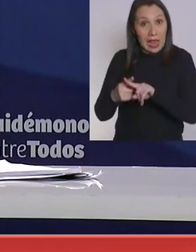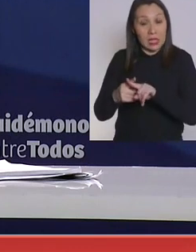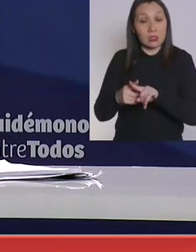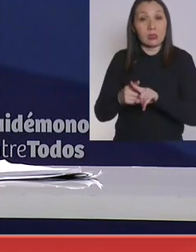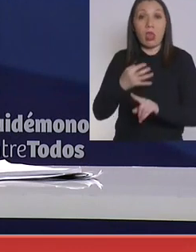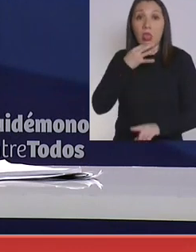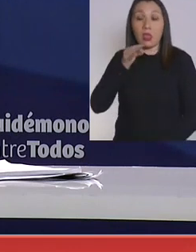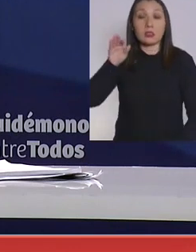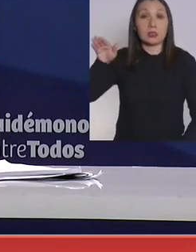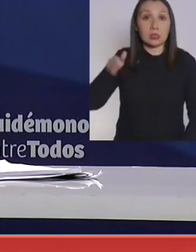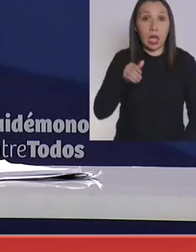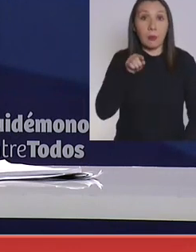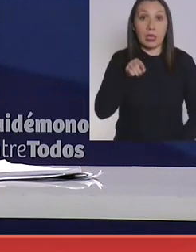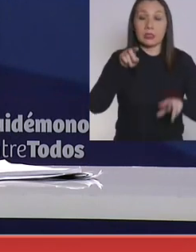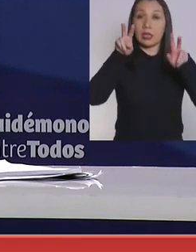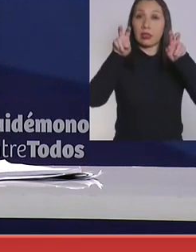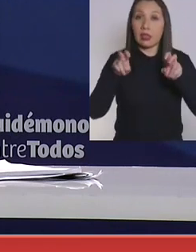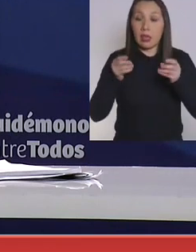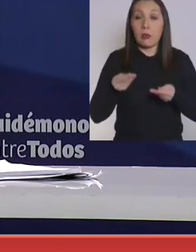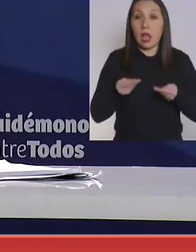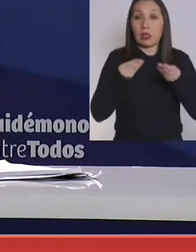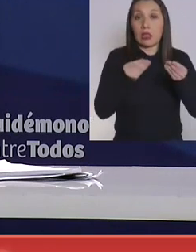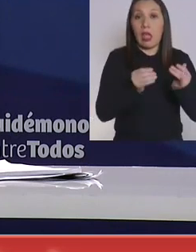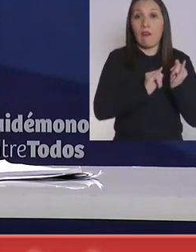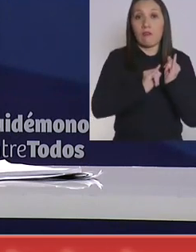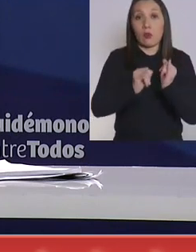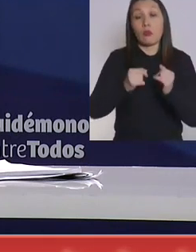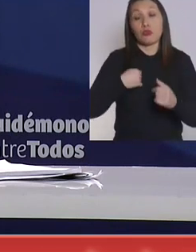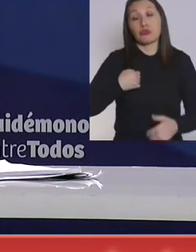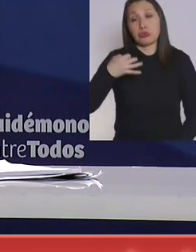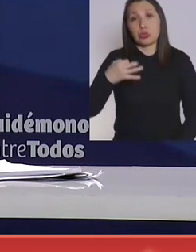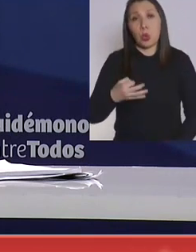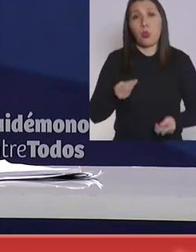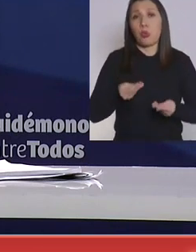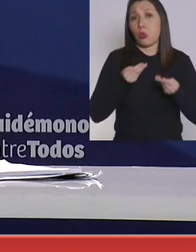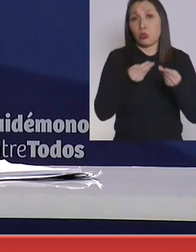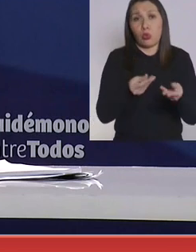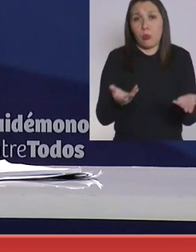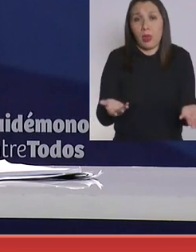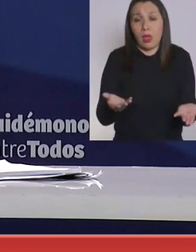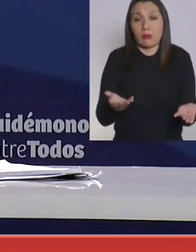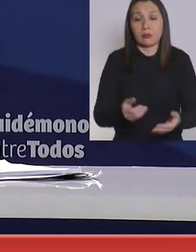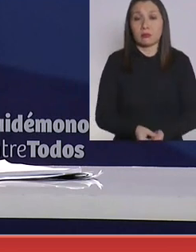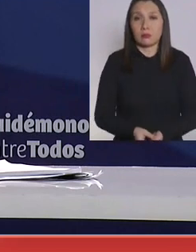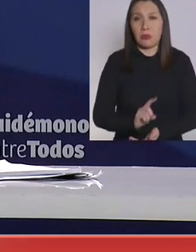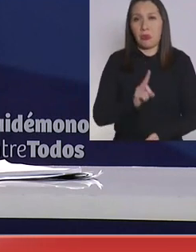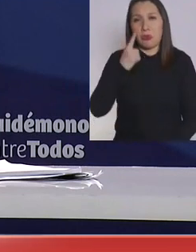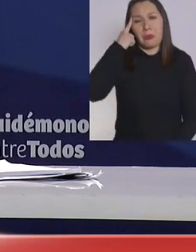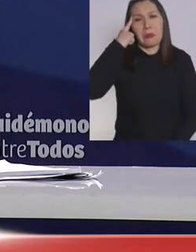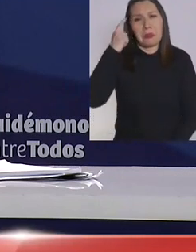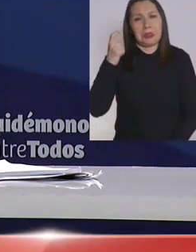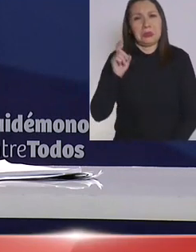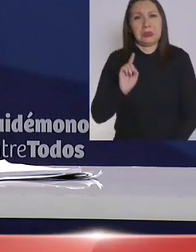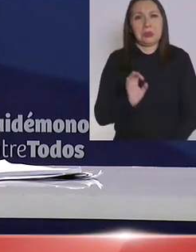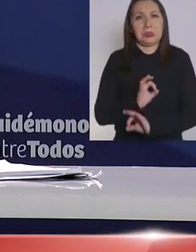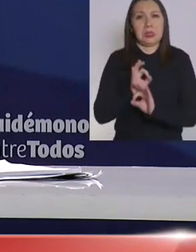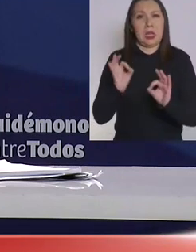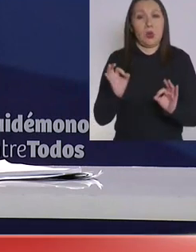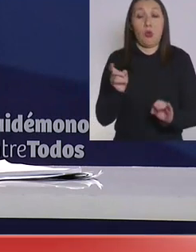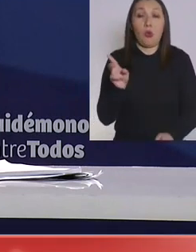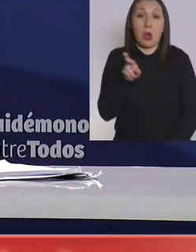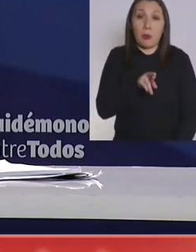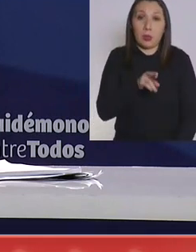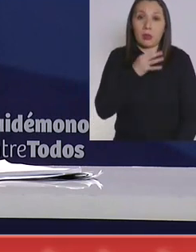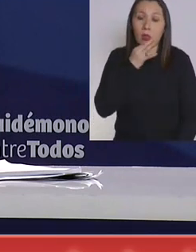solicitado en ese sentido a entregar la información, yo estoy seguro que la entregará. No creo que haya nada, lo